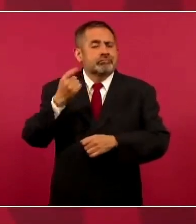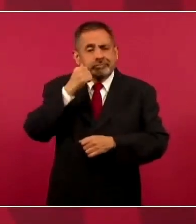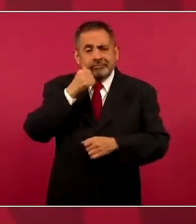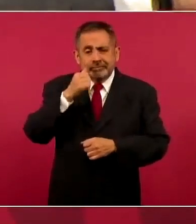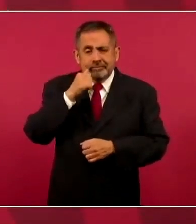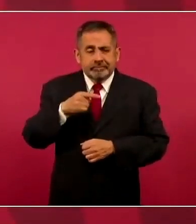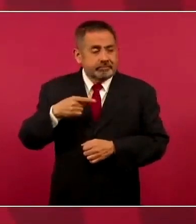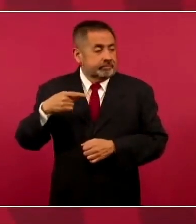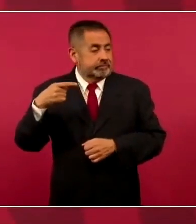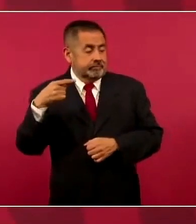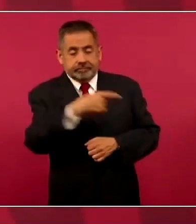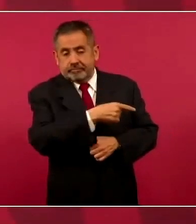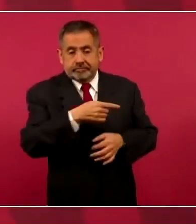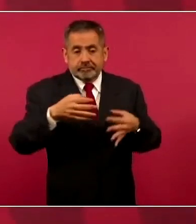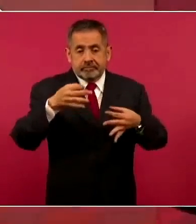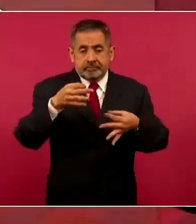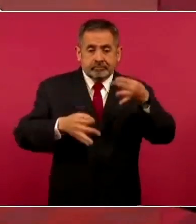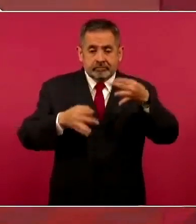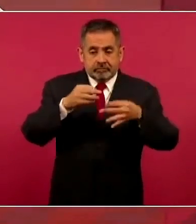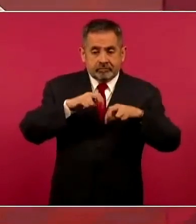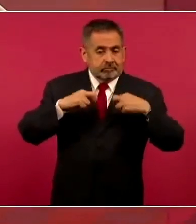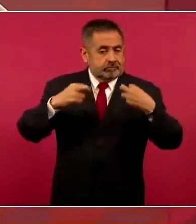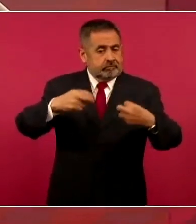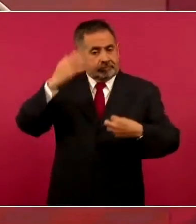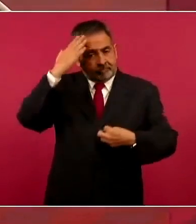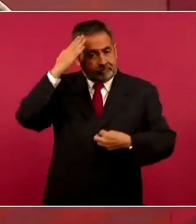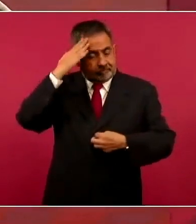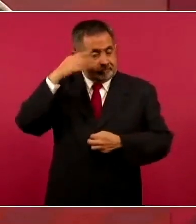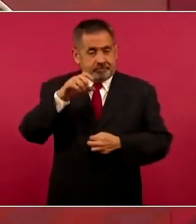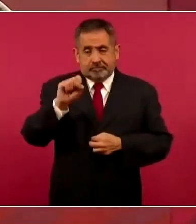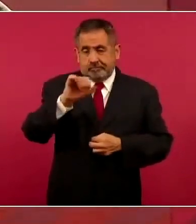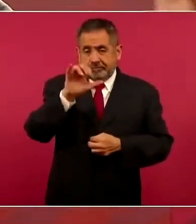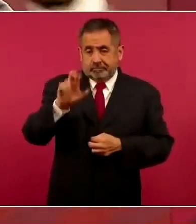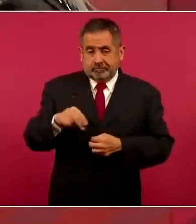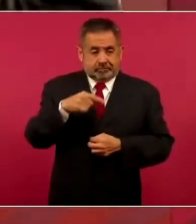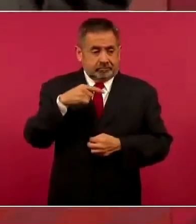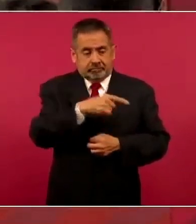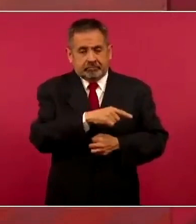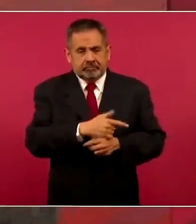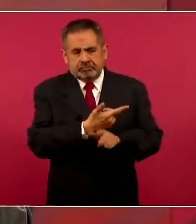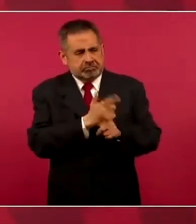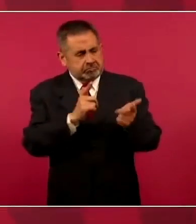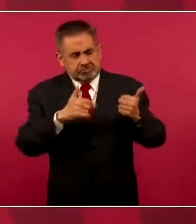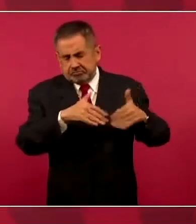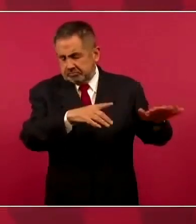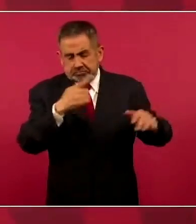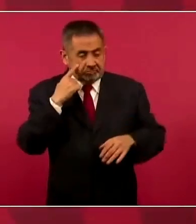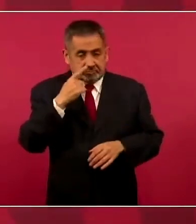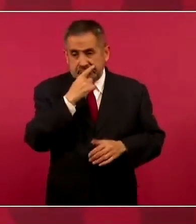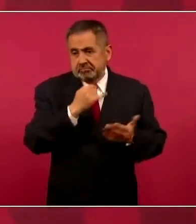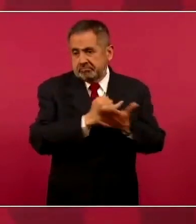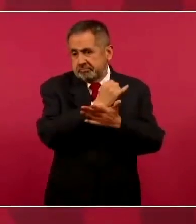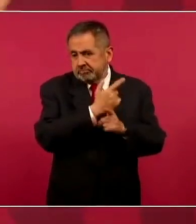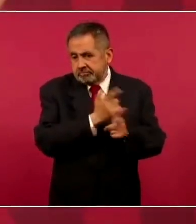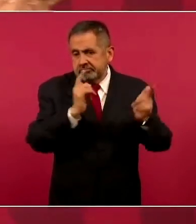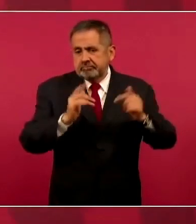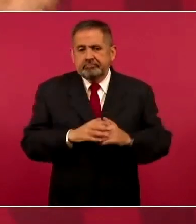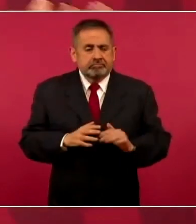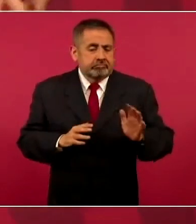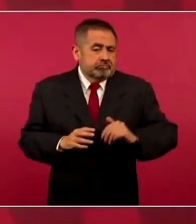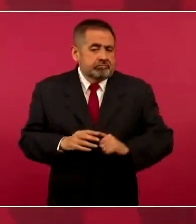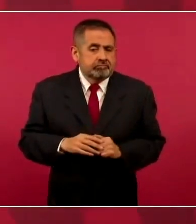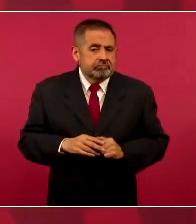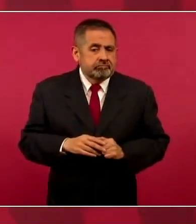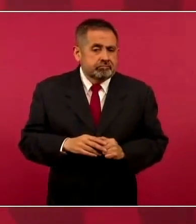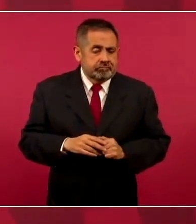los ministros son libres, ya sea